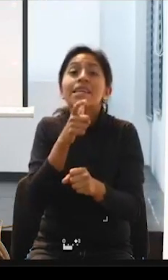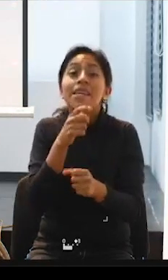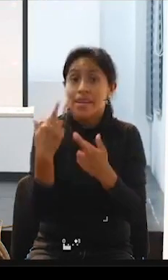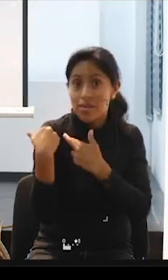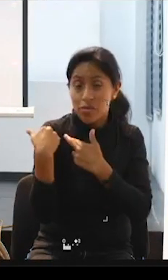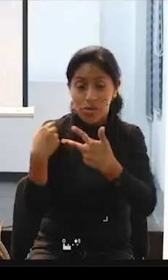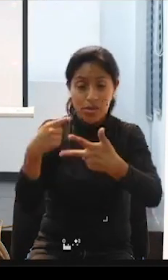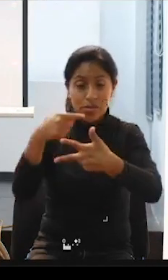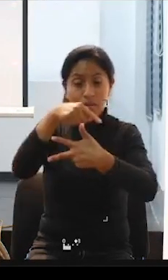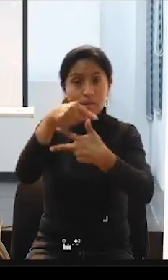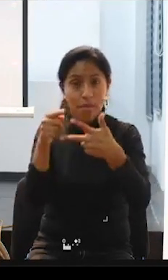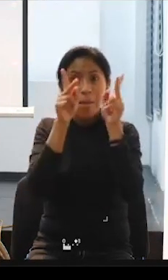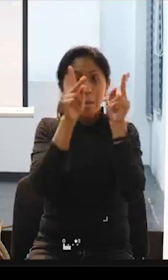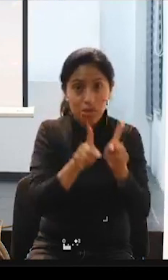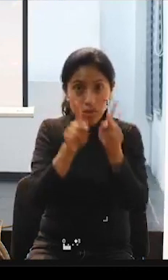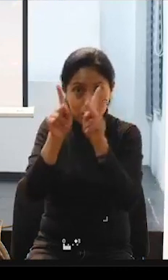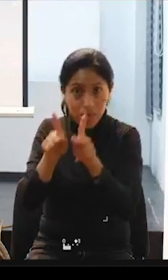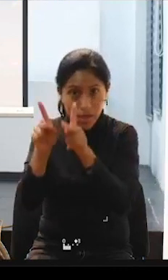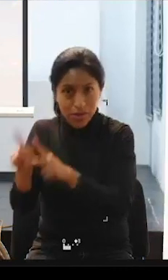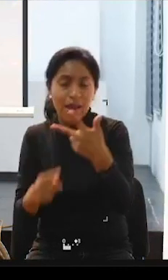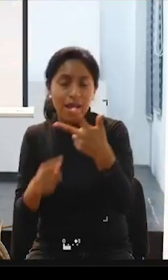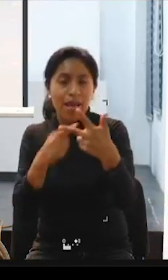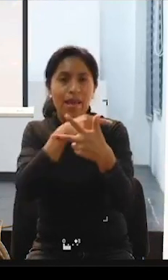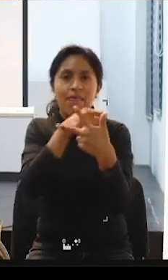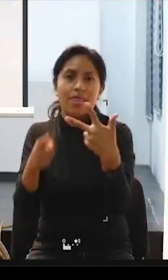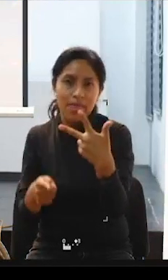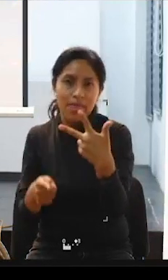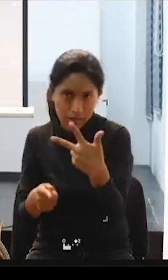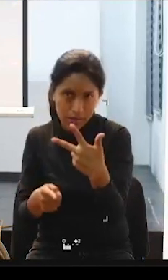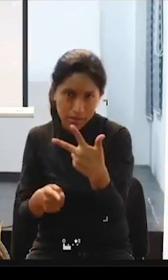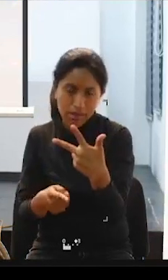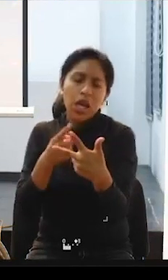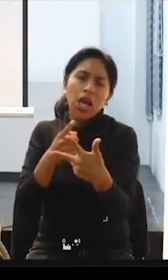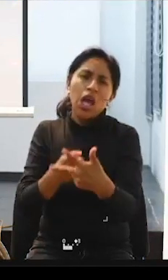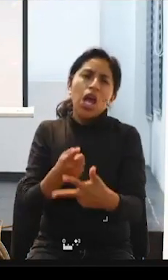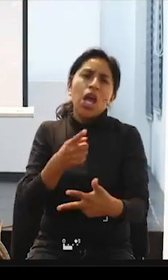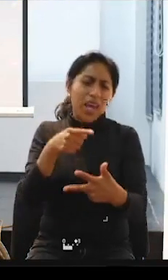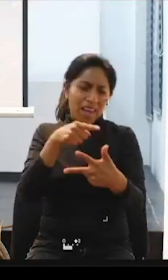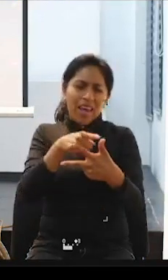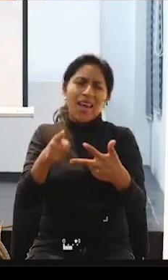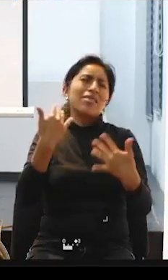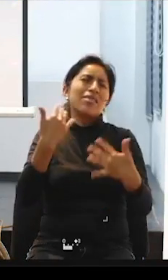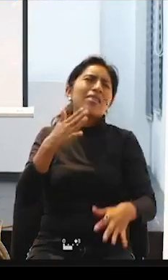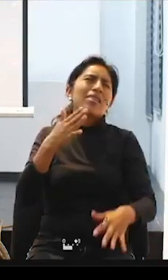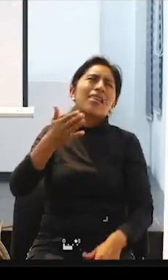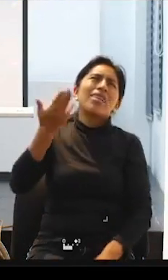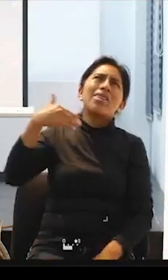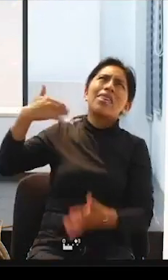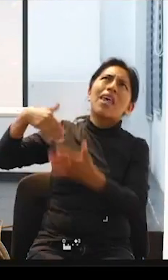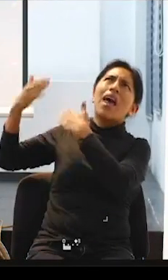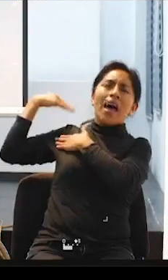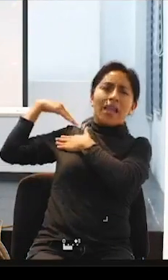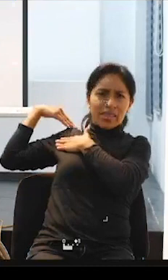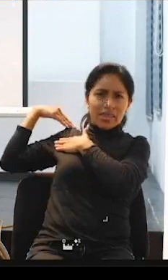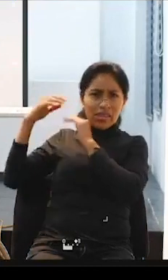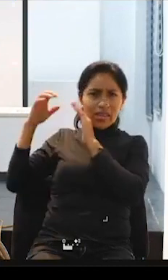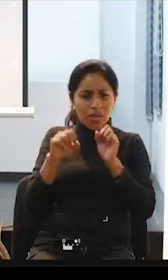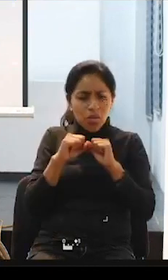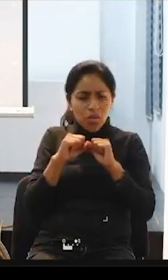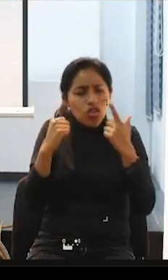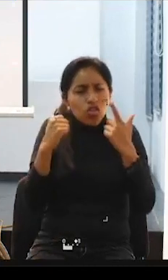personas que venían, pues de ese ámbito tradicional, en el que las familias, las trabajadoras sociales, hablaban